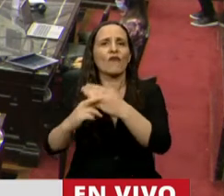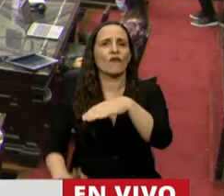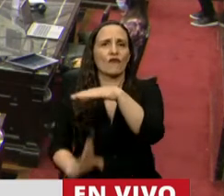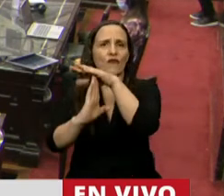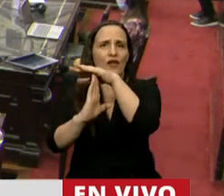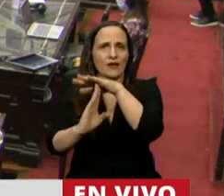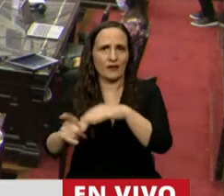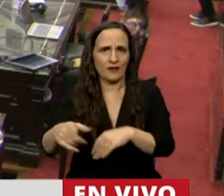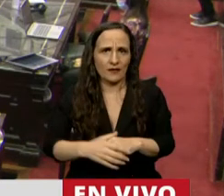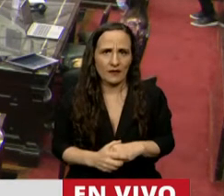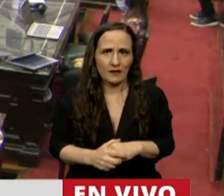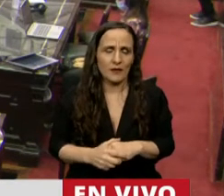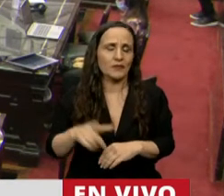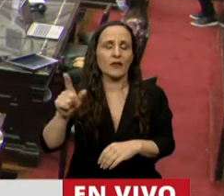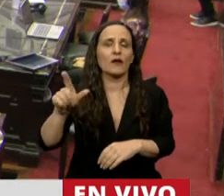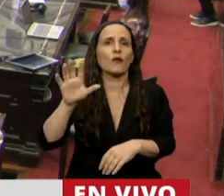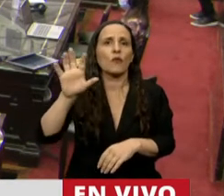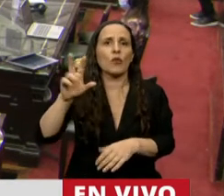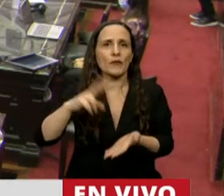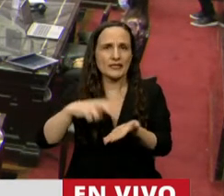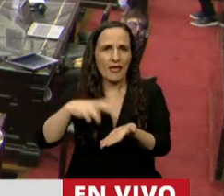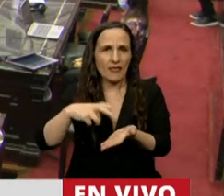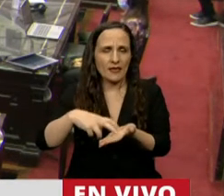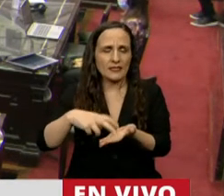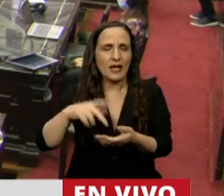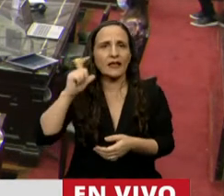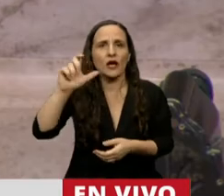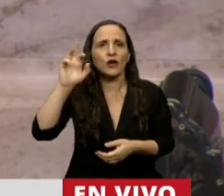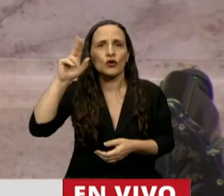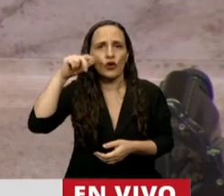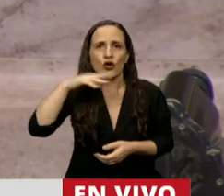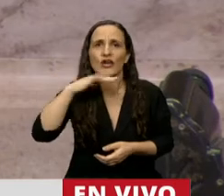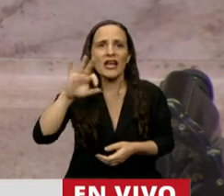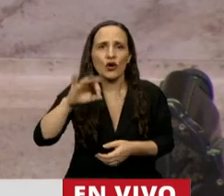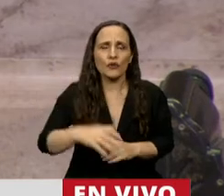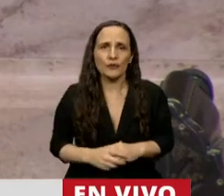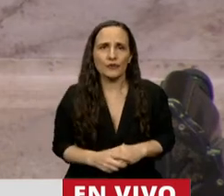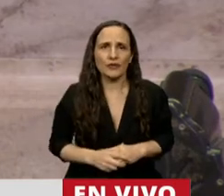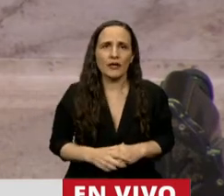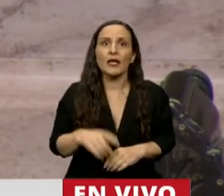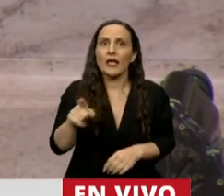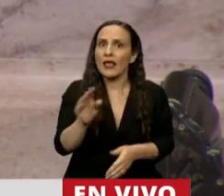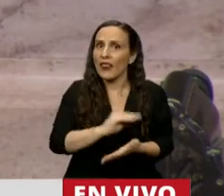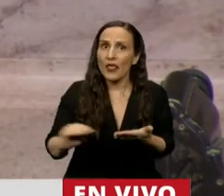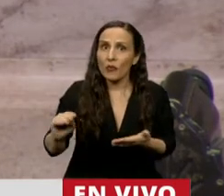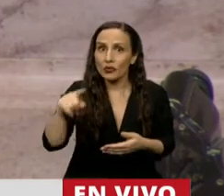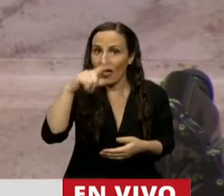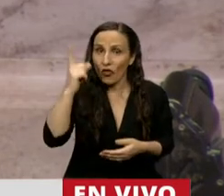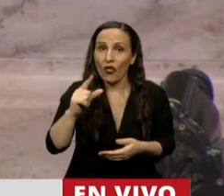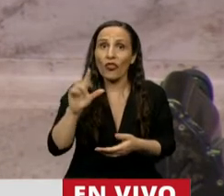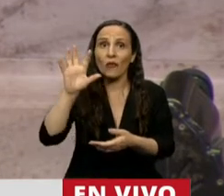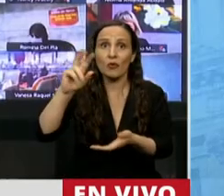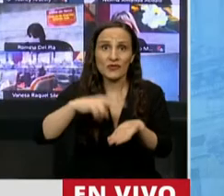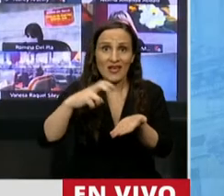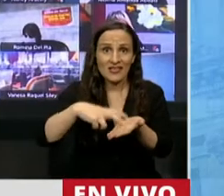el procurador de la provincia de Salta, Abel Cornejo, y un diputado nacional por Salta, que es el